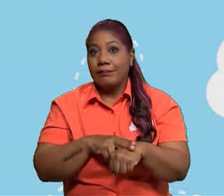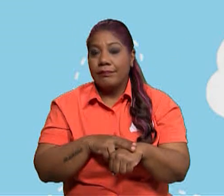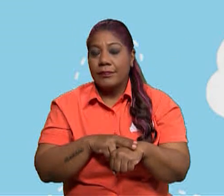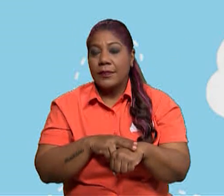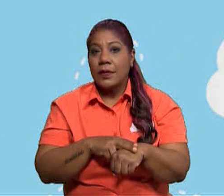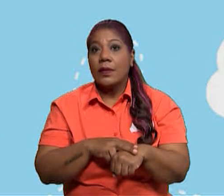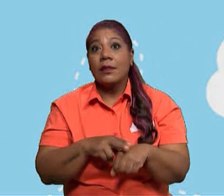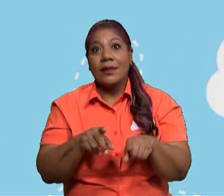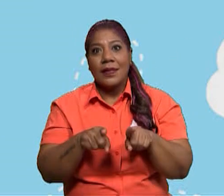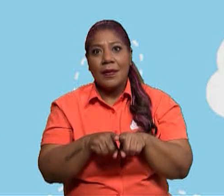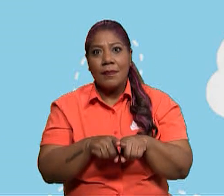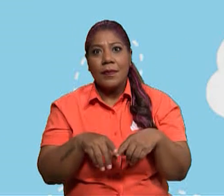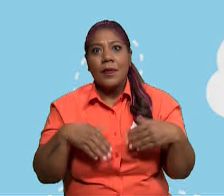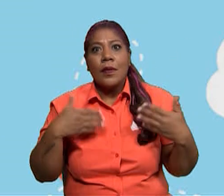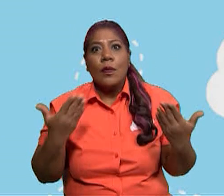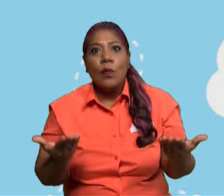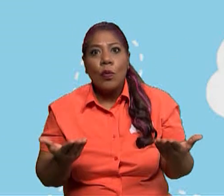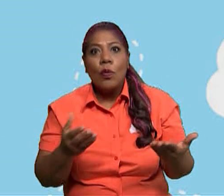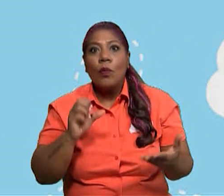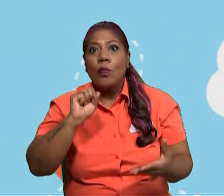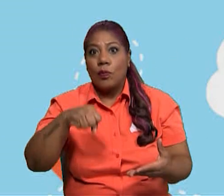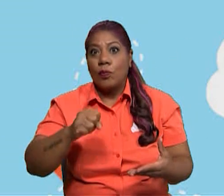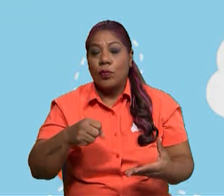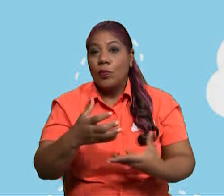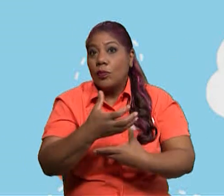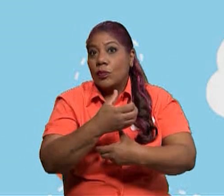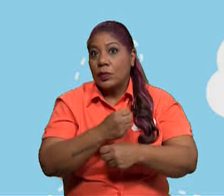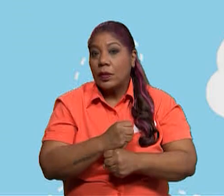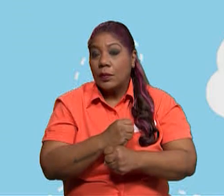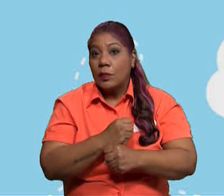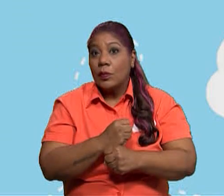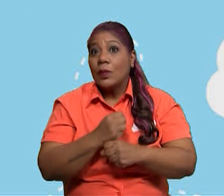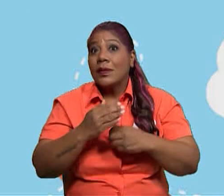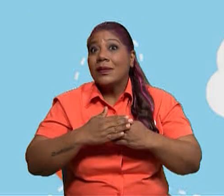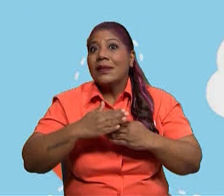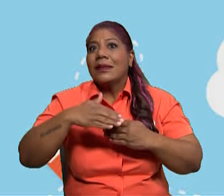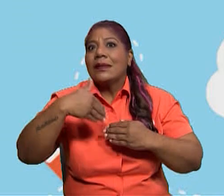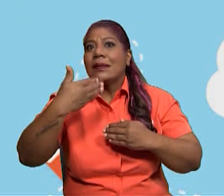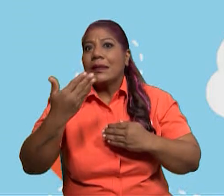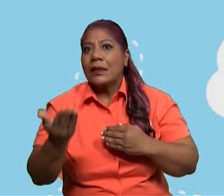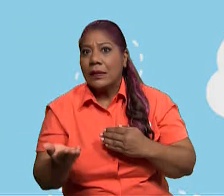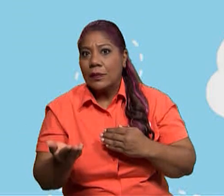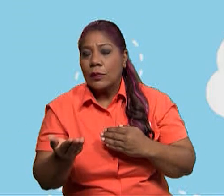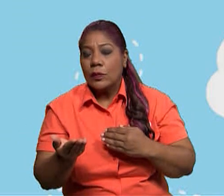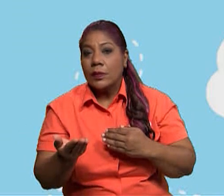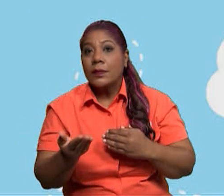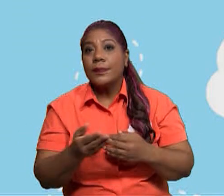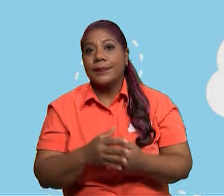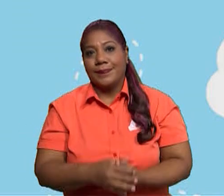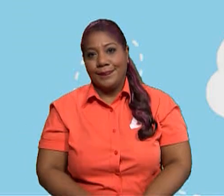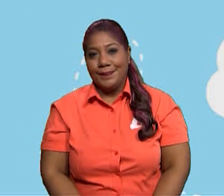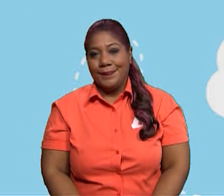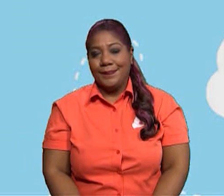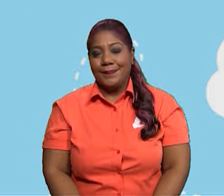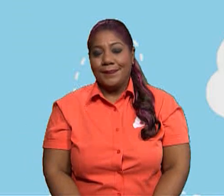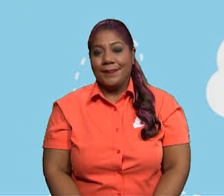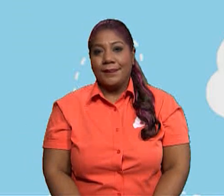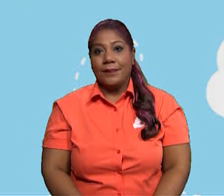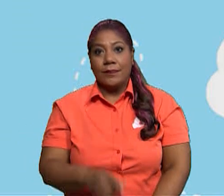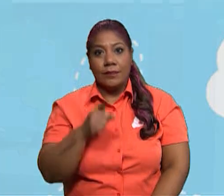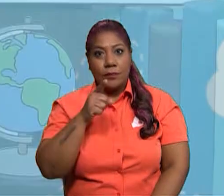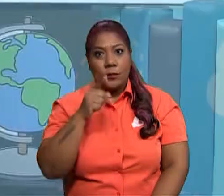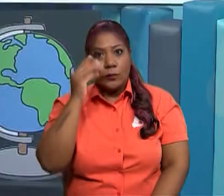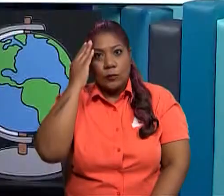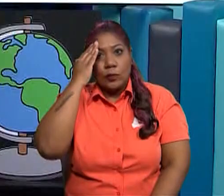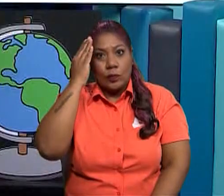qué acciones tomar durante y después de lo ocurrido. ¿Verdad? ¿Cuántos estamos